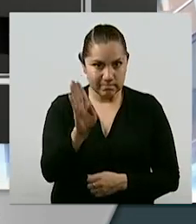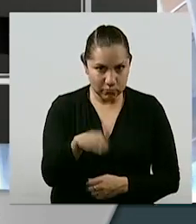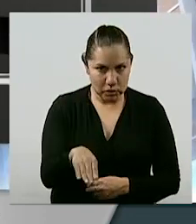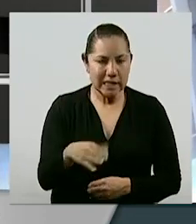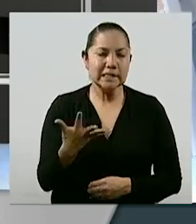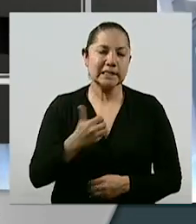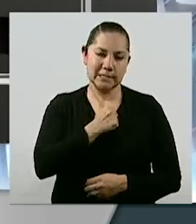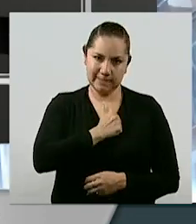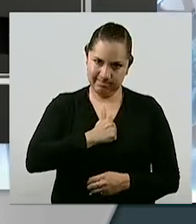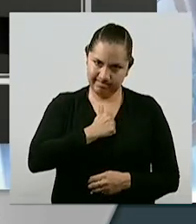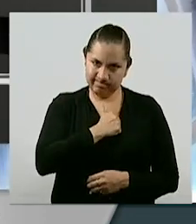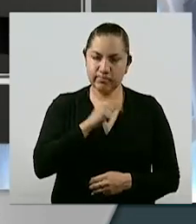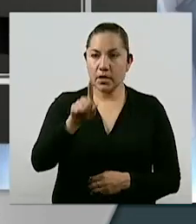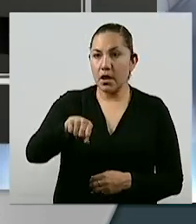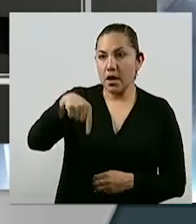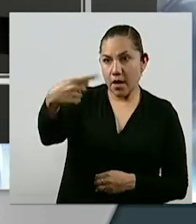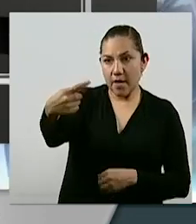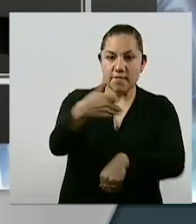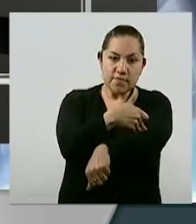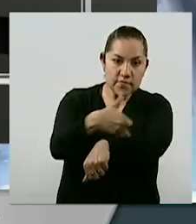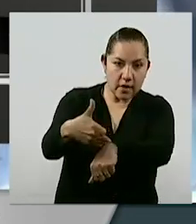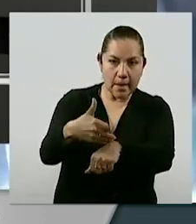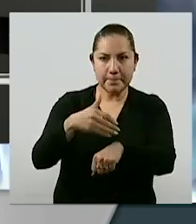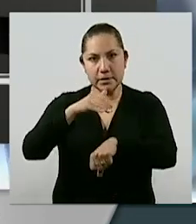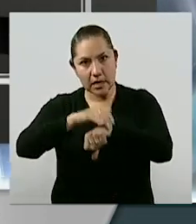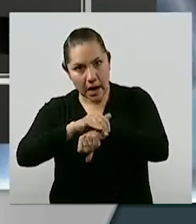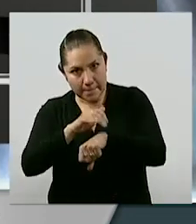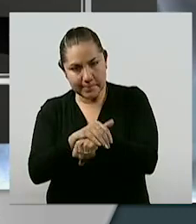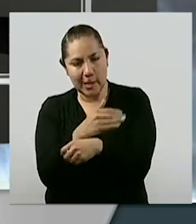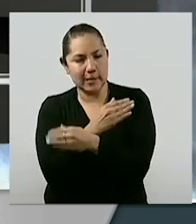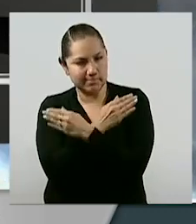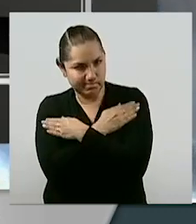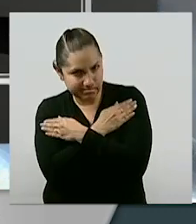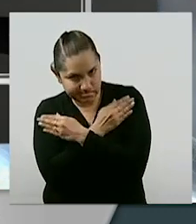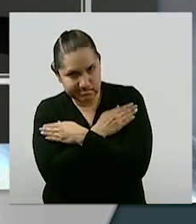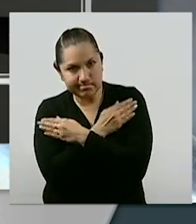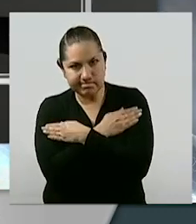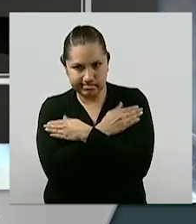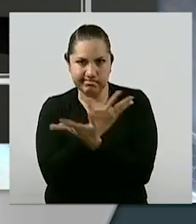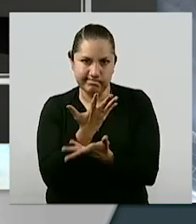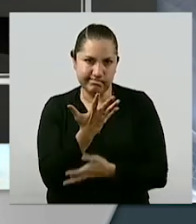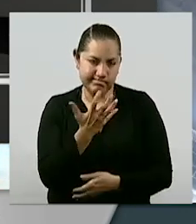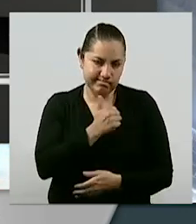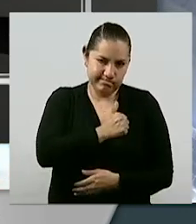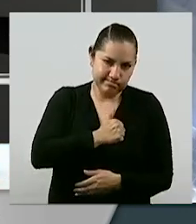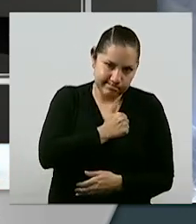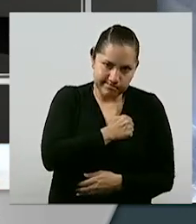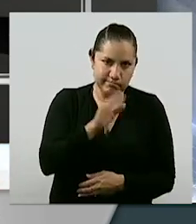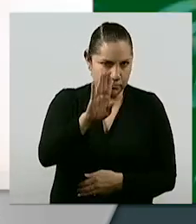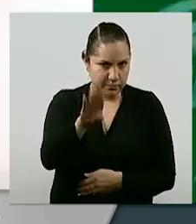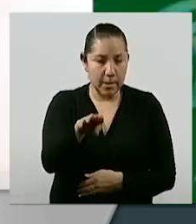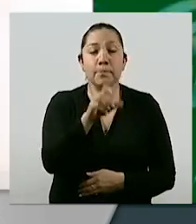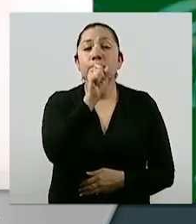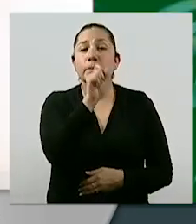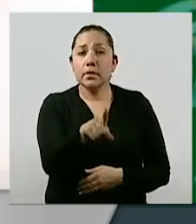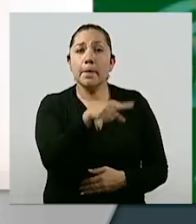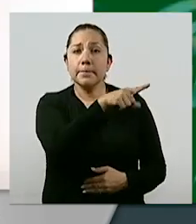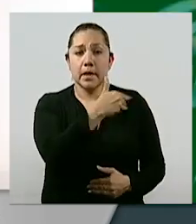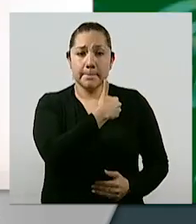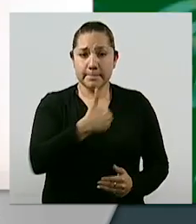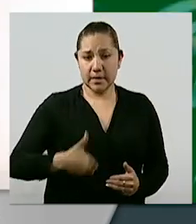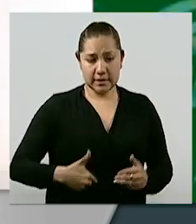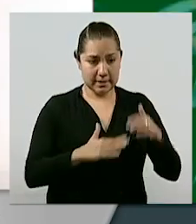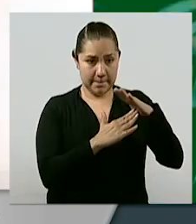familiares y amigos, pues por los hechos ocurridos. También, de manera individual, el presidente de la Mesa